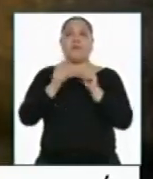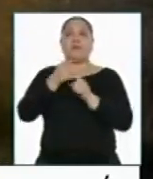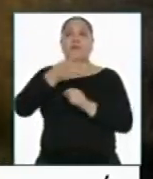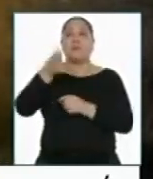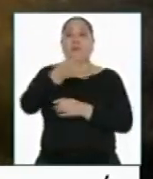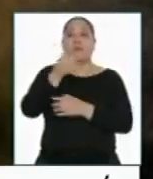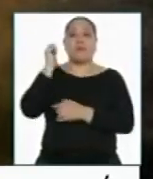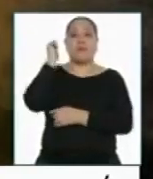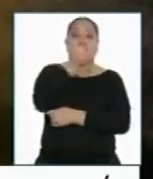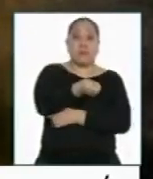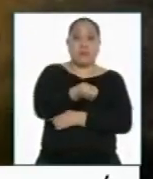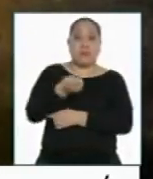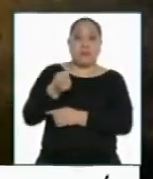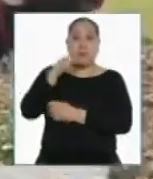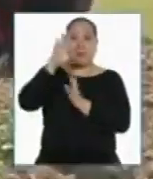30,9%.